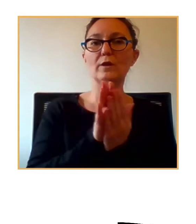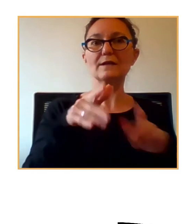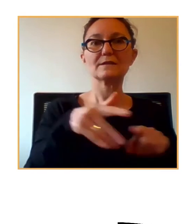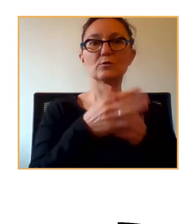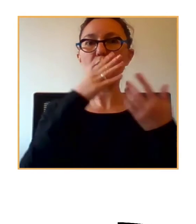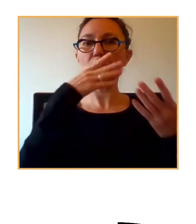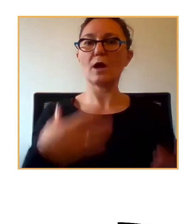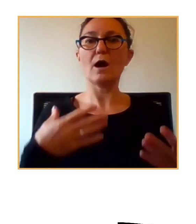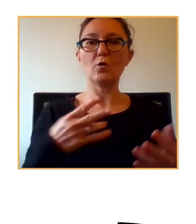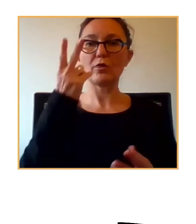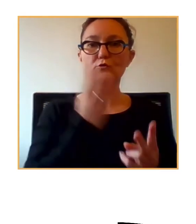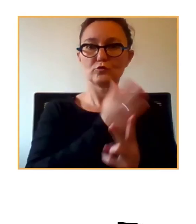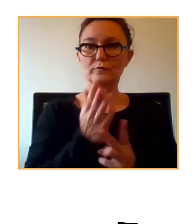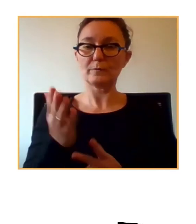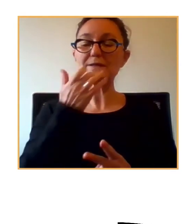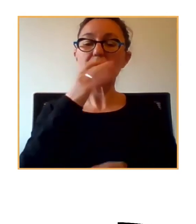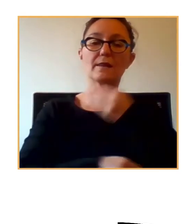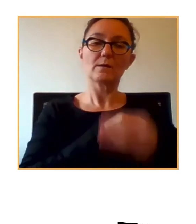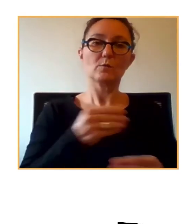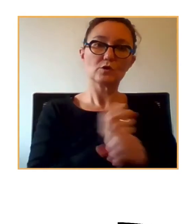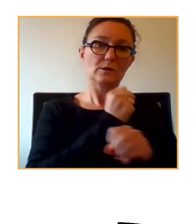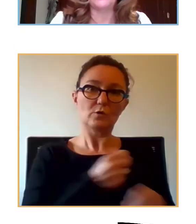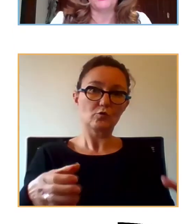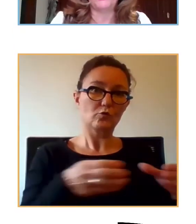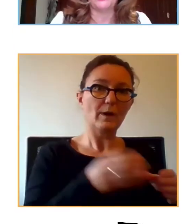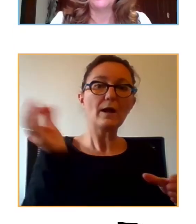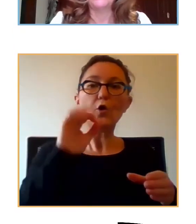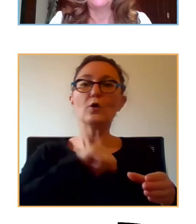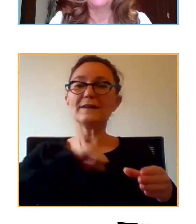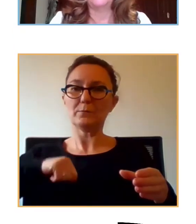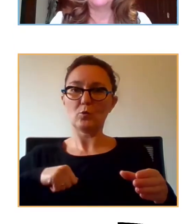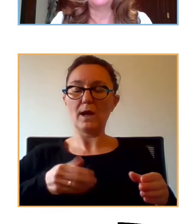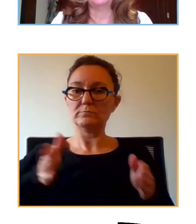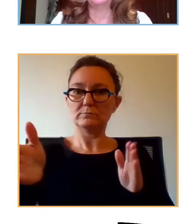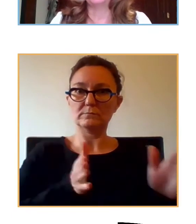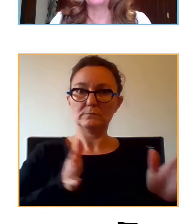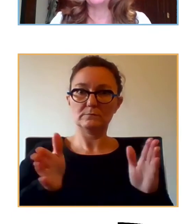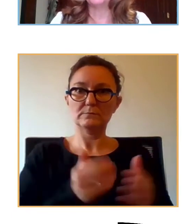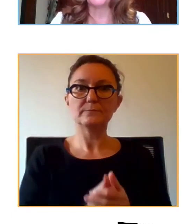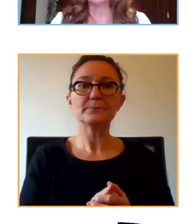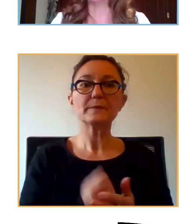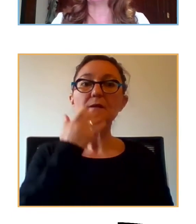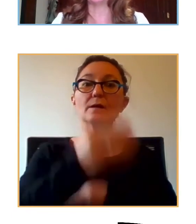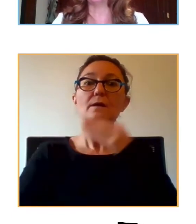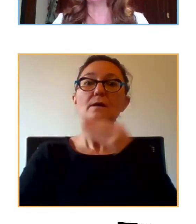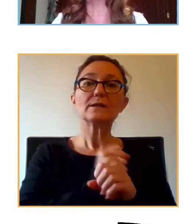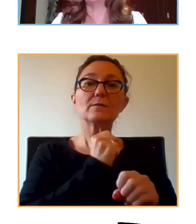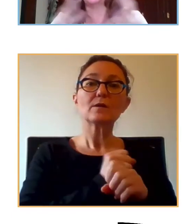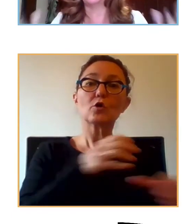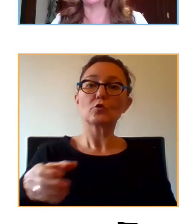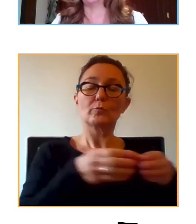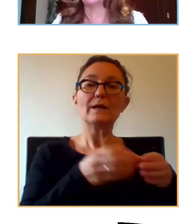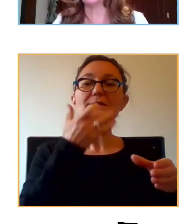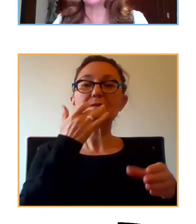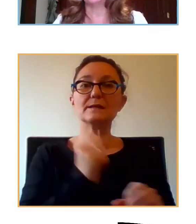Cuando hacemos una intervención grupal o bien desde la intervención individual. La intervención grupal es cuando trabajamos con